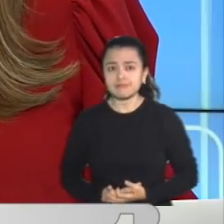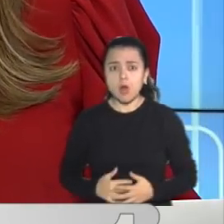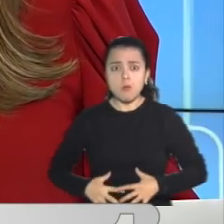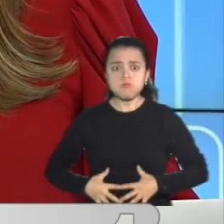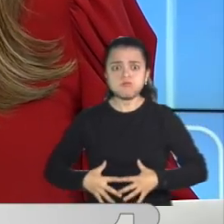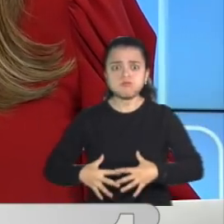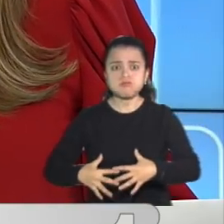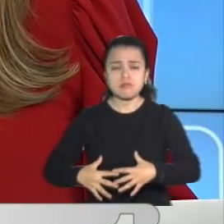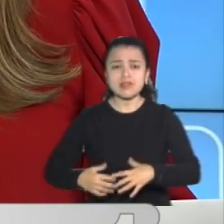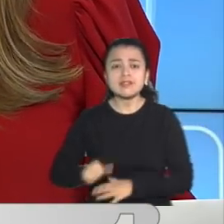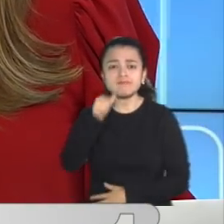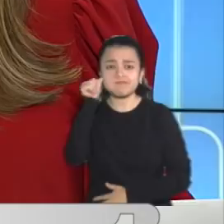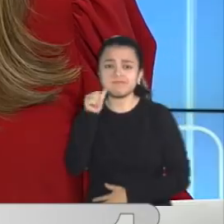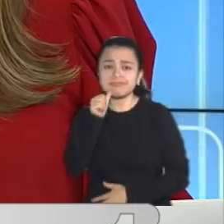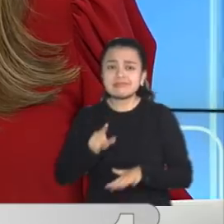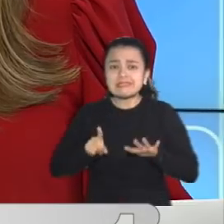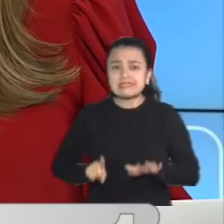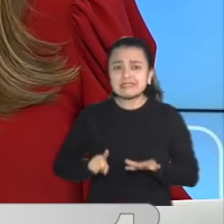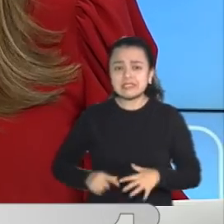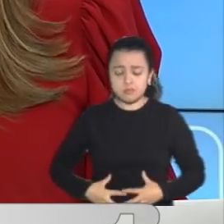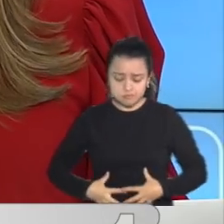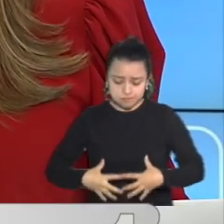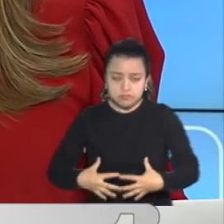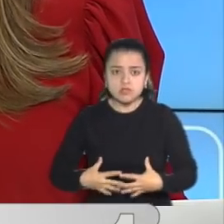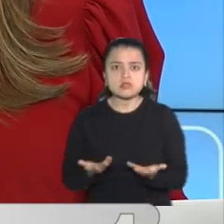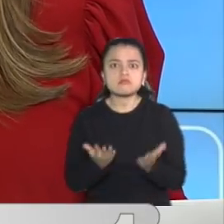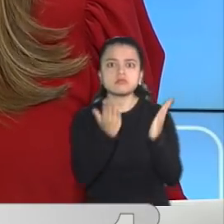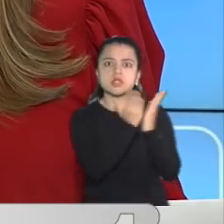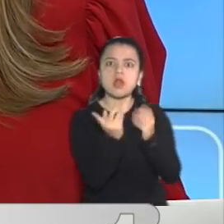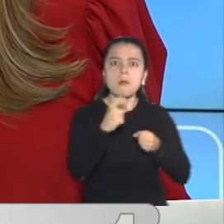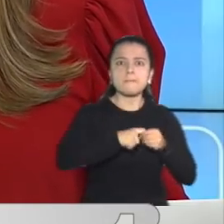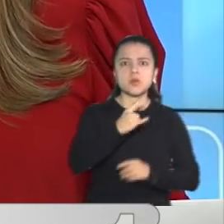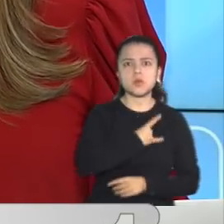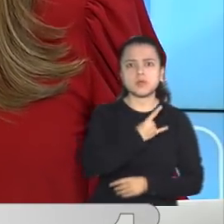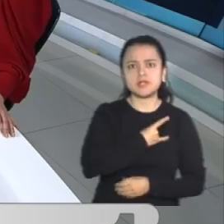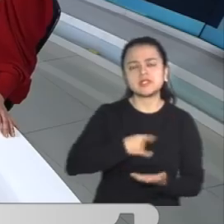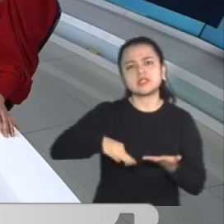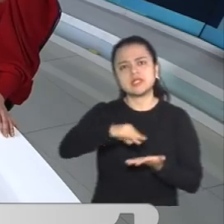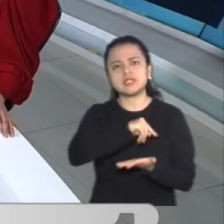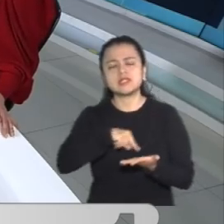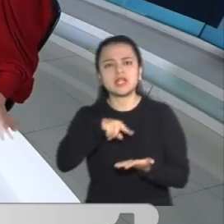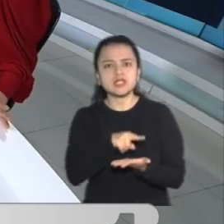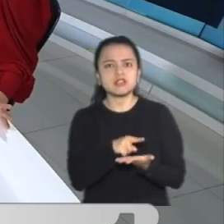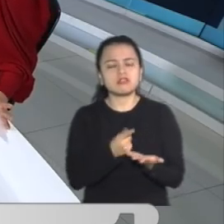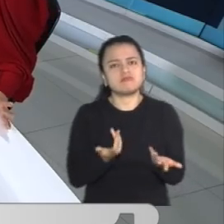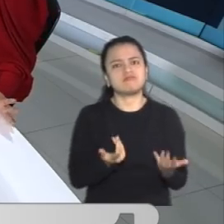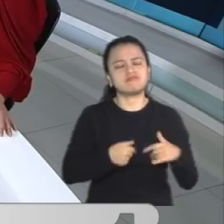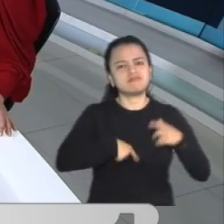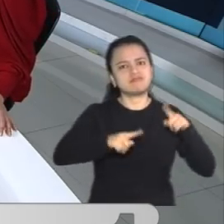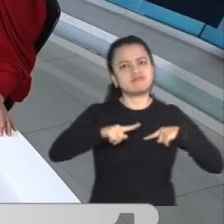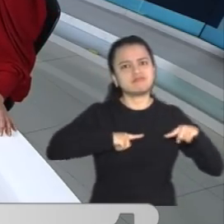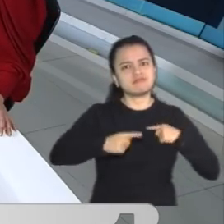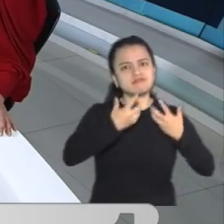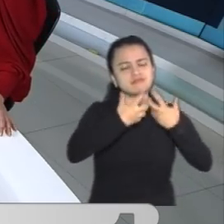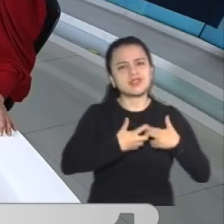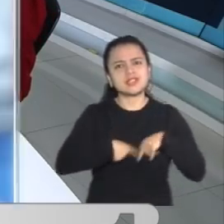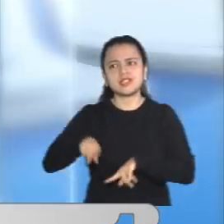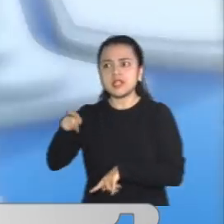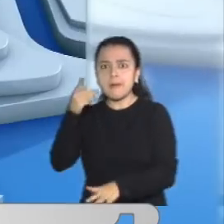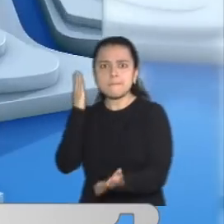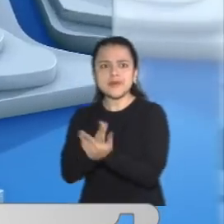de embarazo. Era estudiante de Administración de Empresas de la Universidad del Atlántico. Jorge Castro, buenos días. ¿Qué detalles se conocen de este hecho?